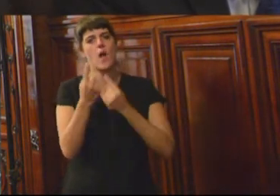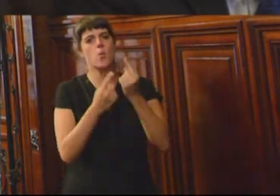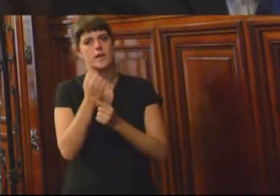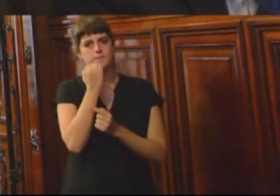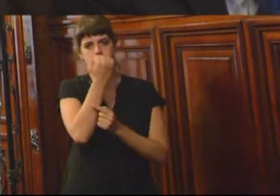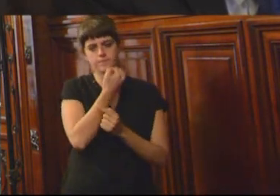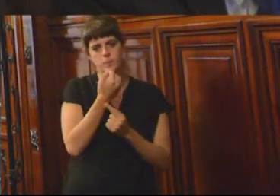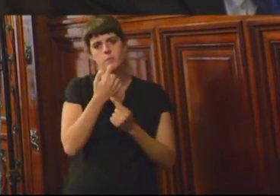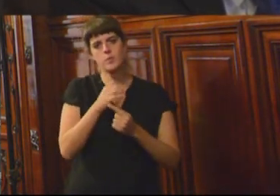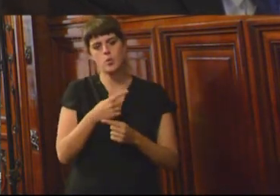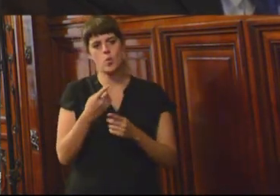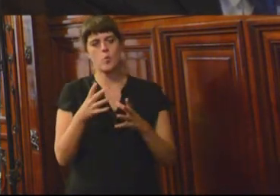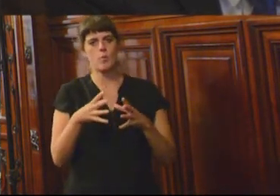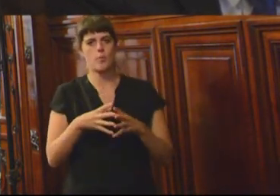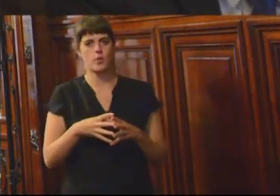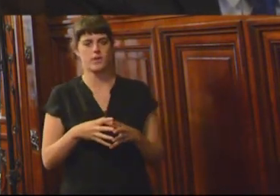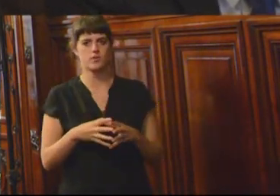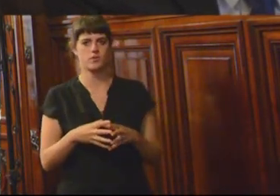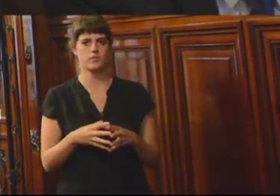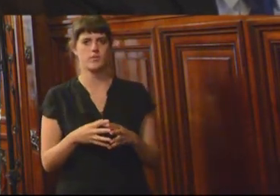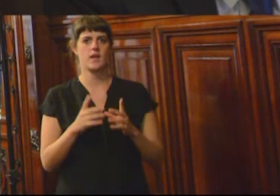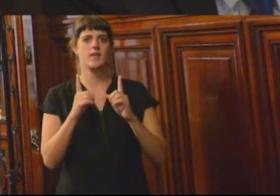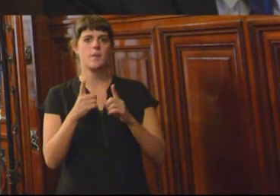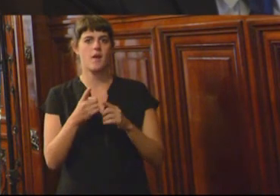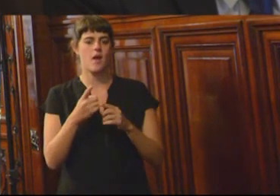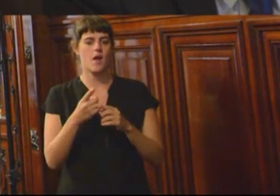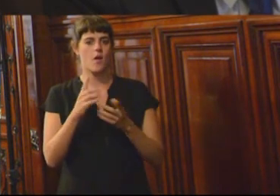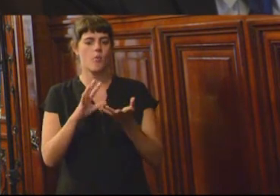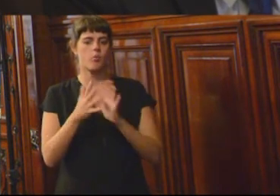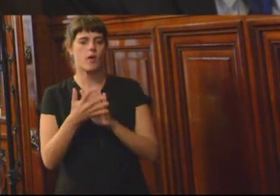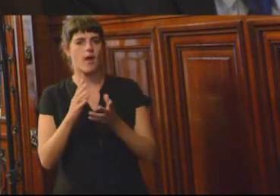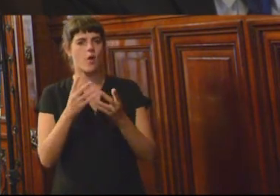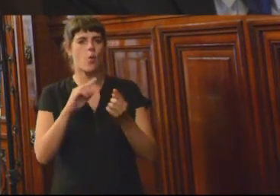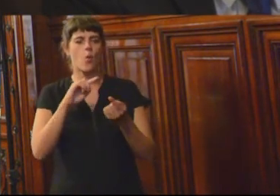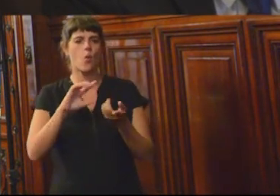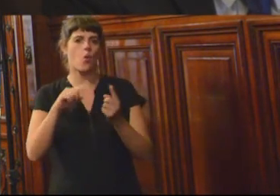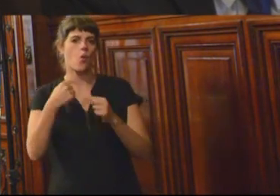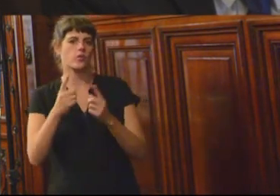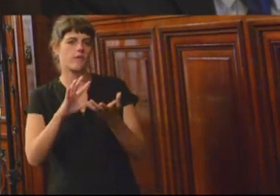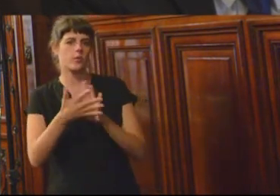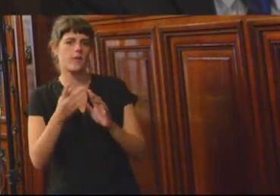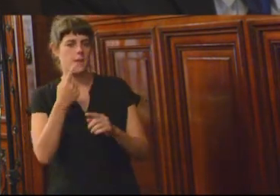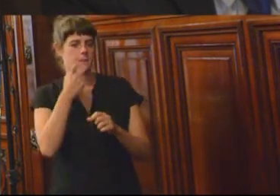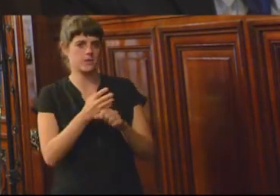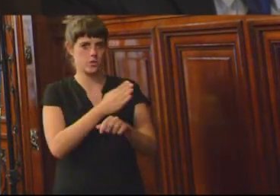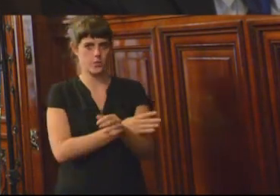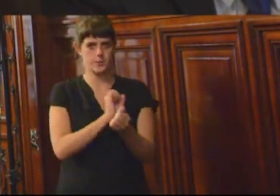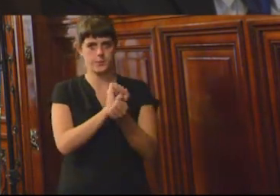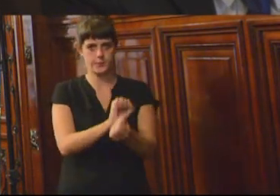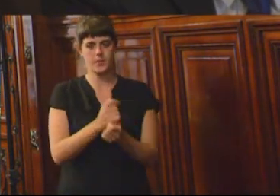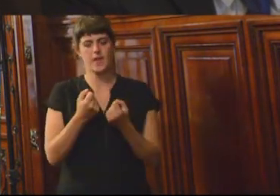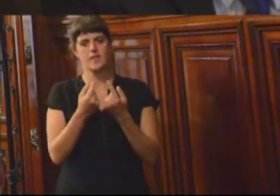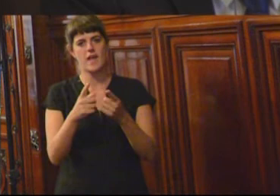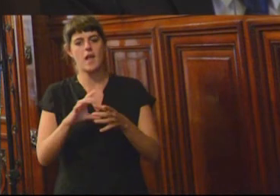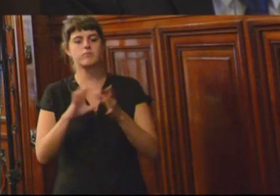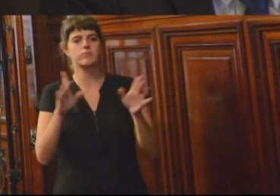temas de morigeración y alternativa a la prisión preventiva, que otorgan cierta discrecionalidad a los fiscales. Para eso, para complementarlo, sabemos que